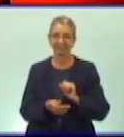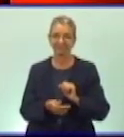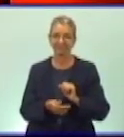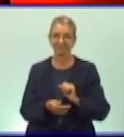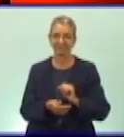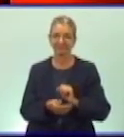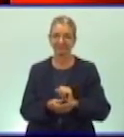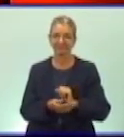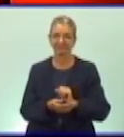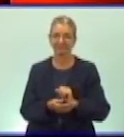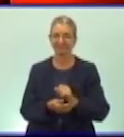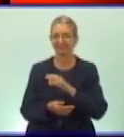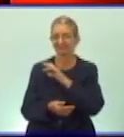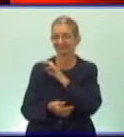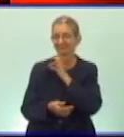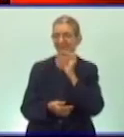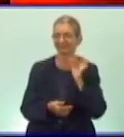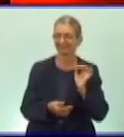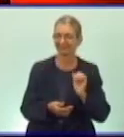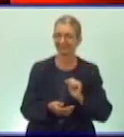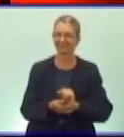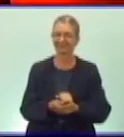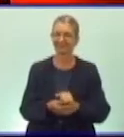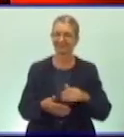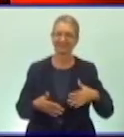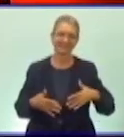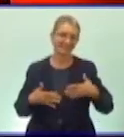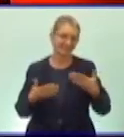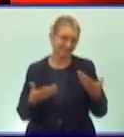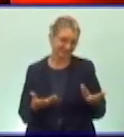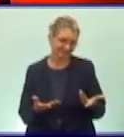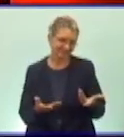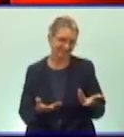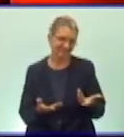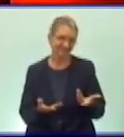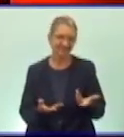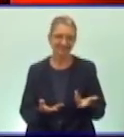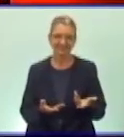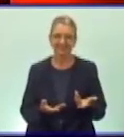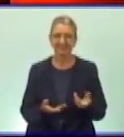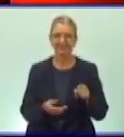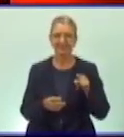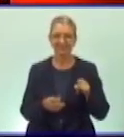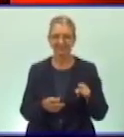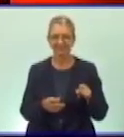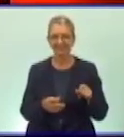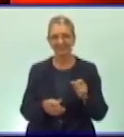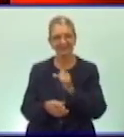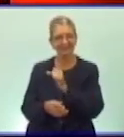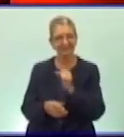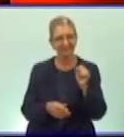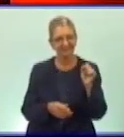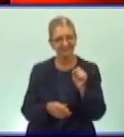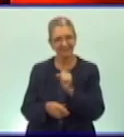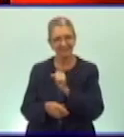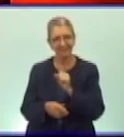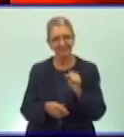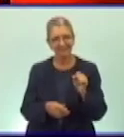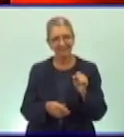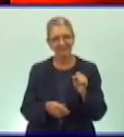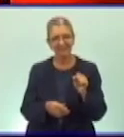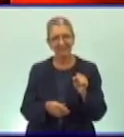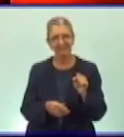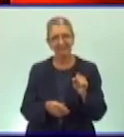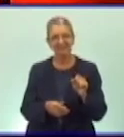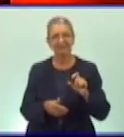los invitamos a disfrutar de esta canción yo soy